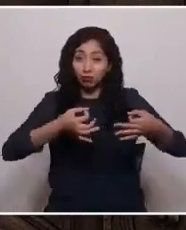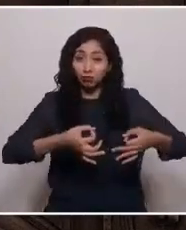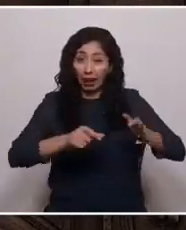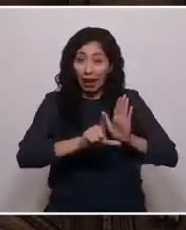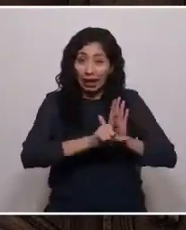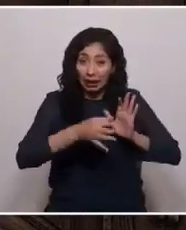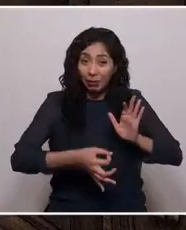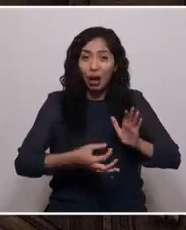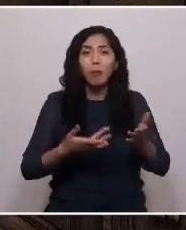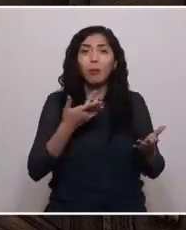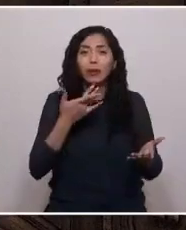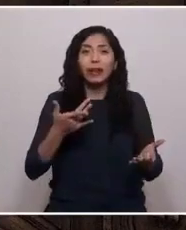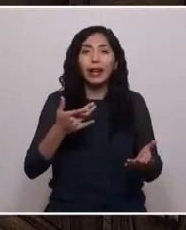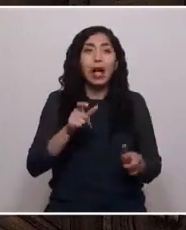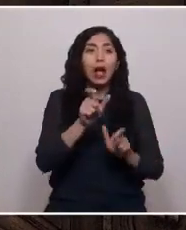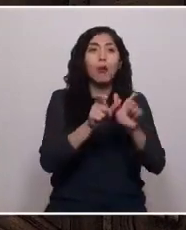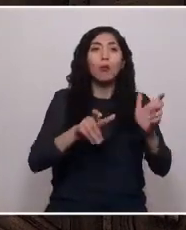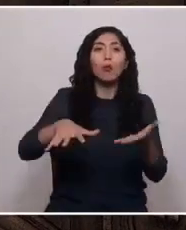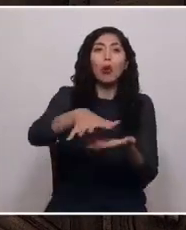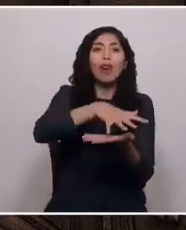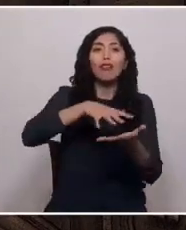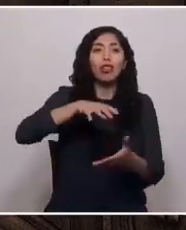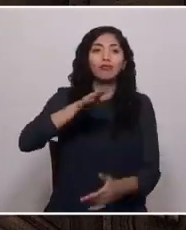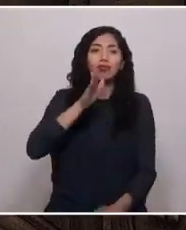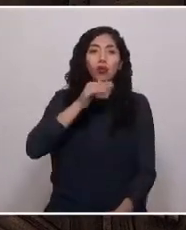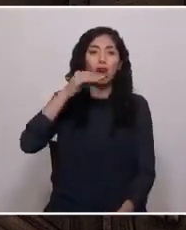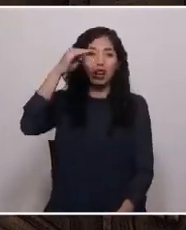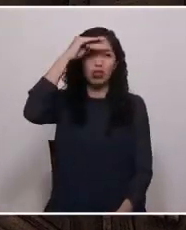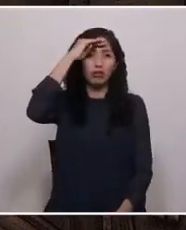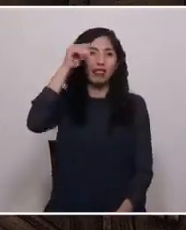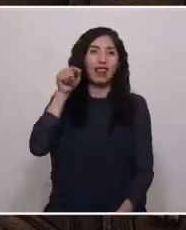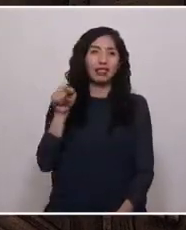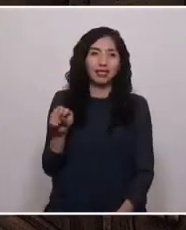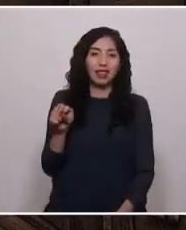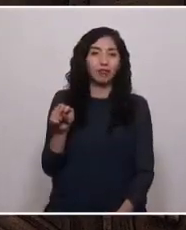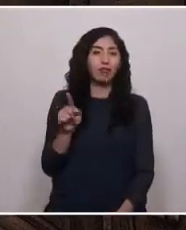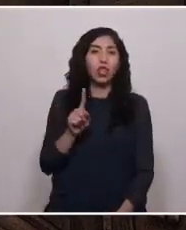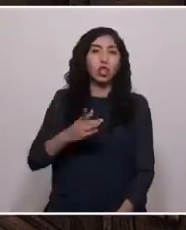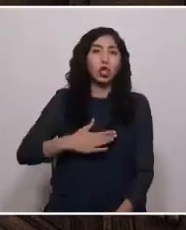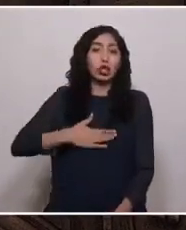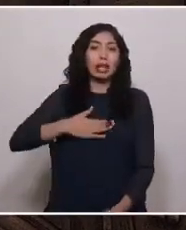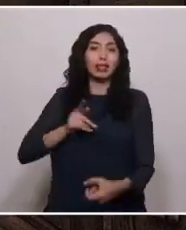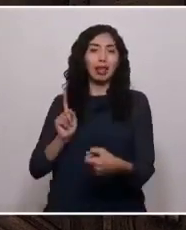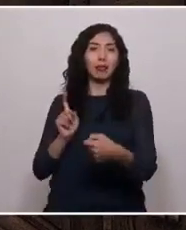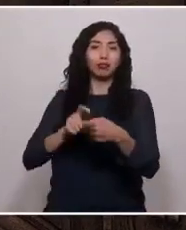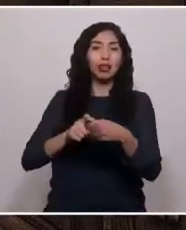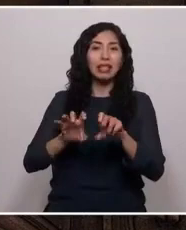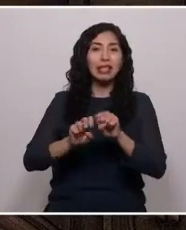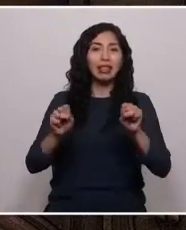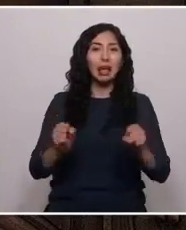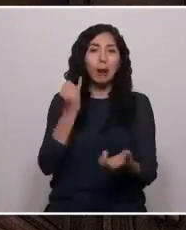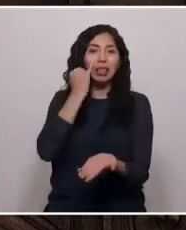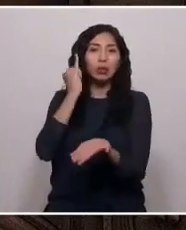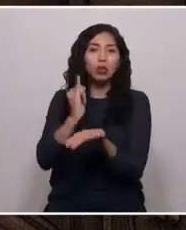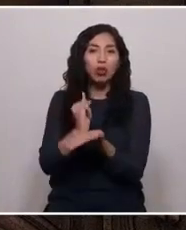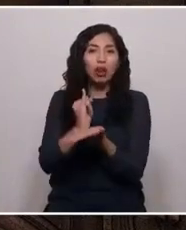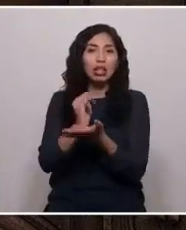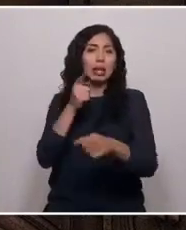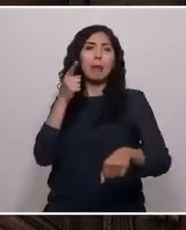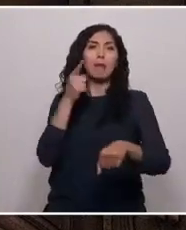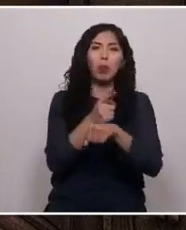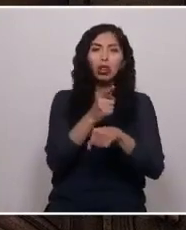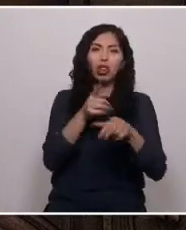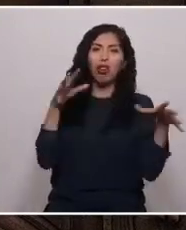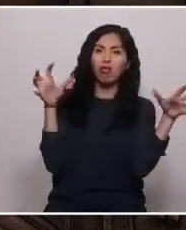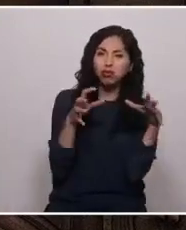desconfianza de un pueblo que no se siente partícipe de un sistema institucional, la que impuesto por la fuerza y